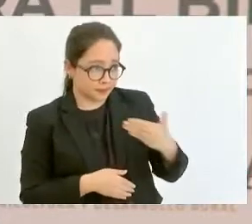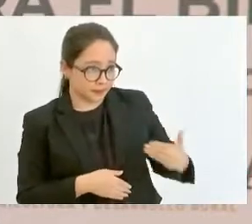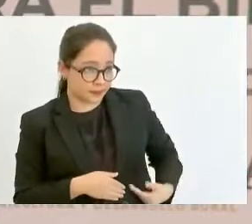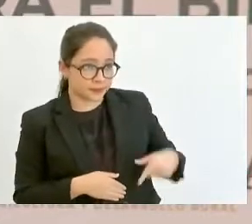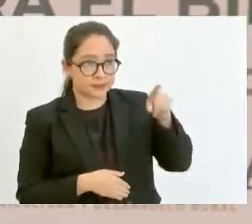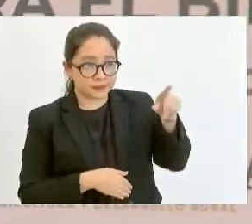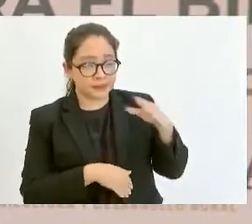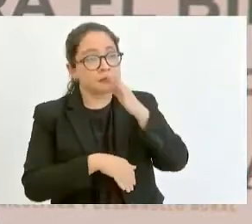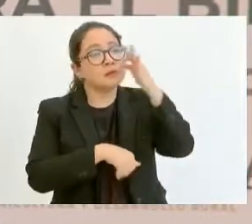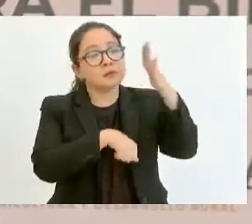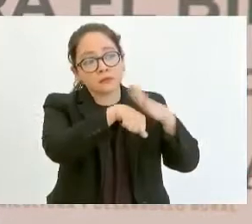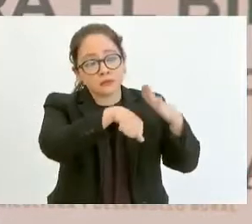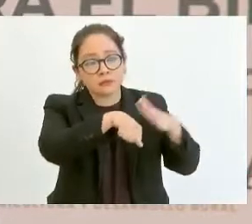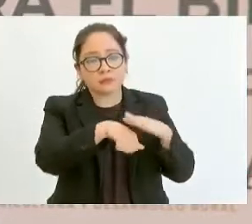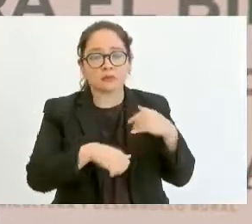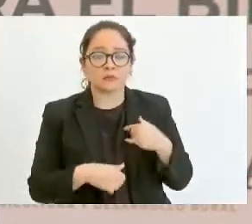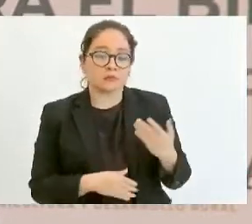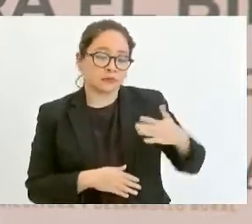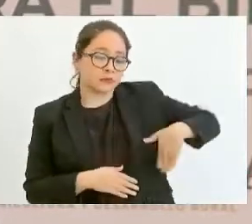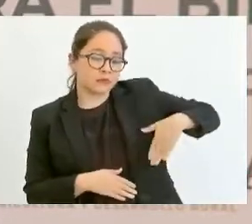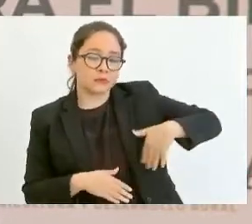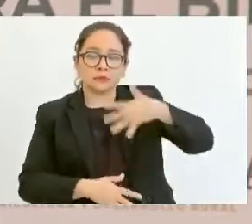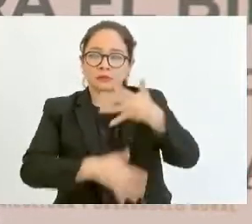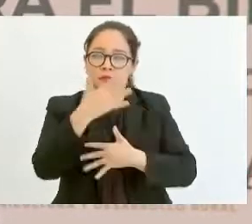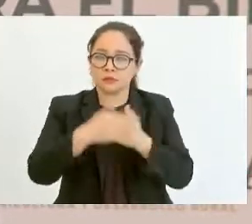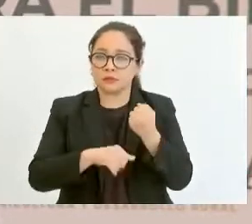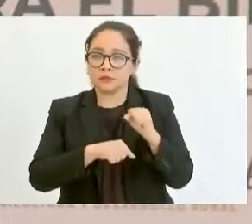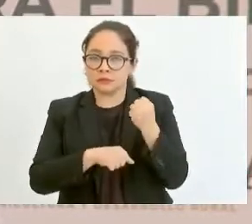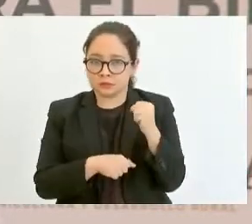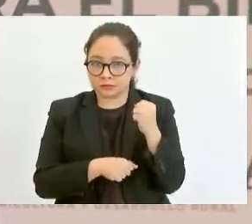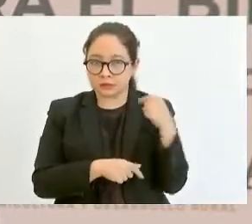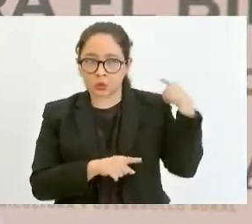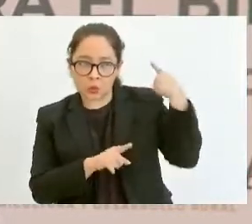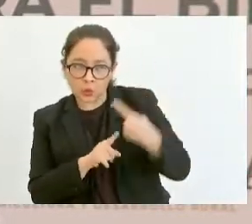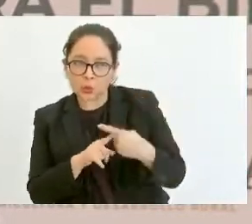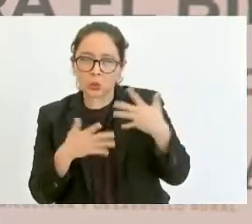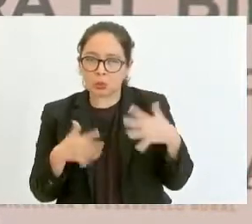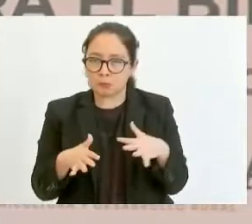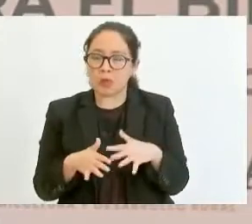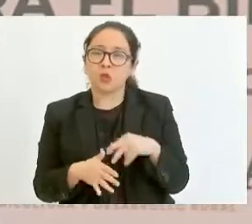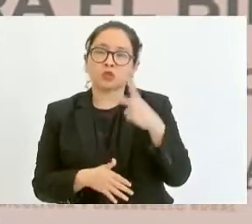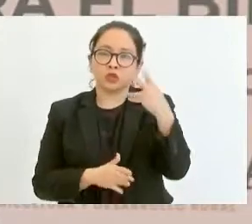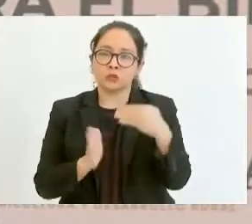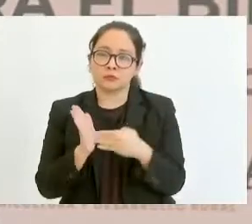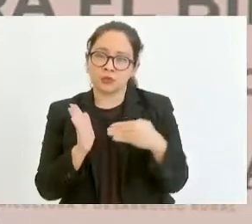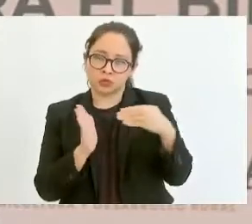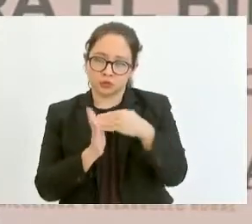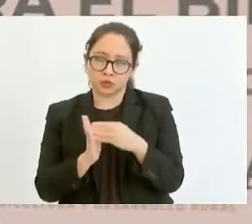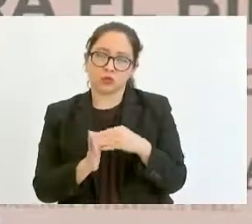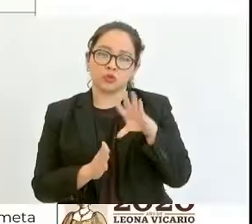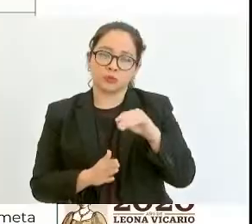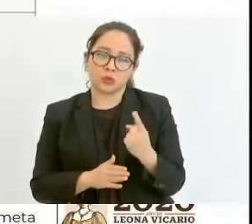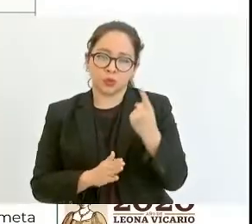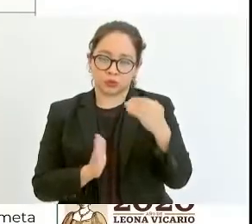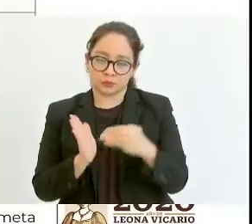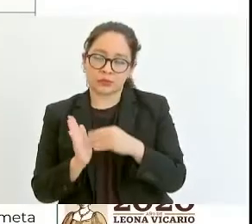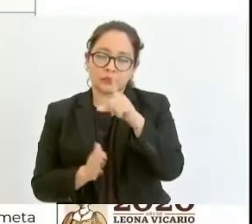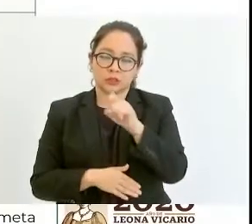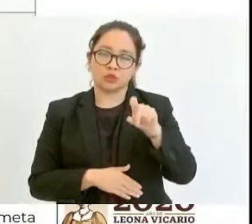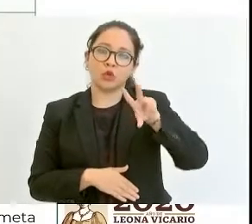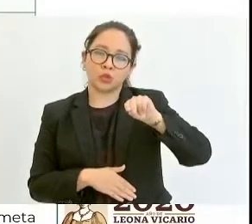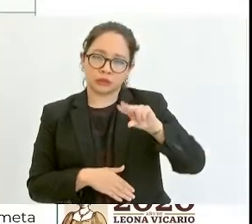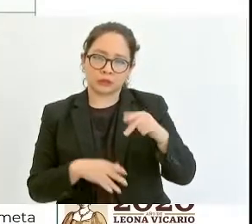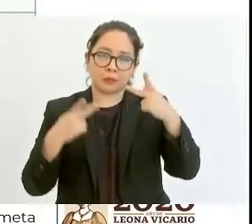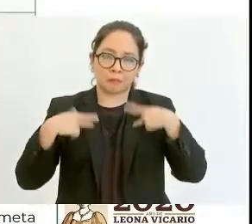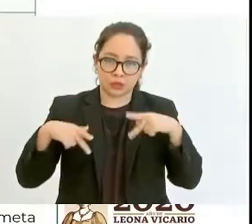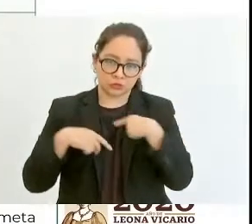al 15 de septiembre teníamos un apoyo a 2.091.180 pequeños